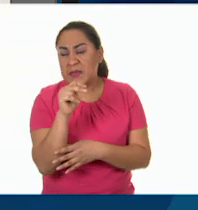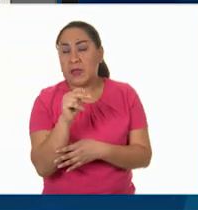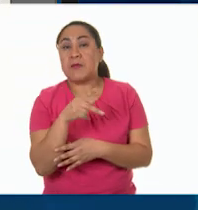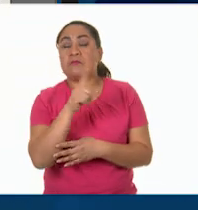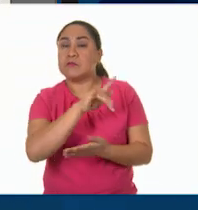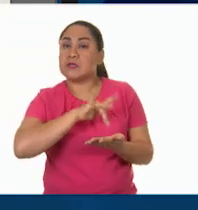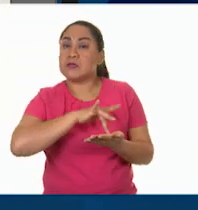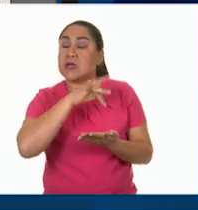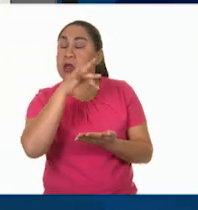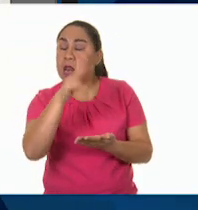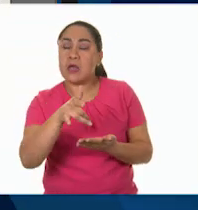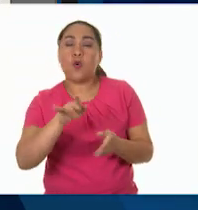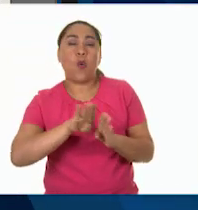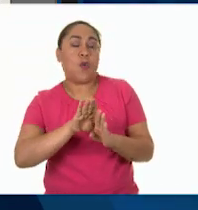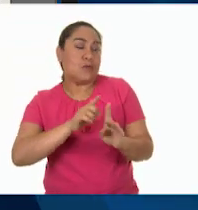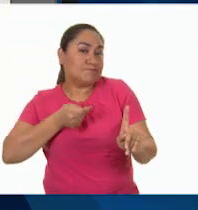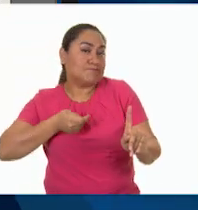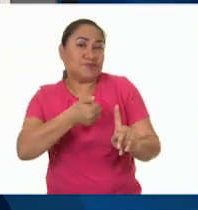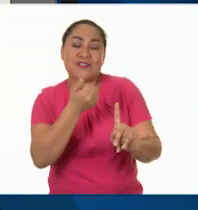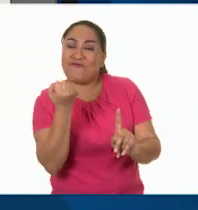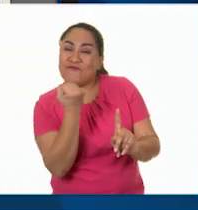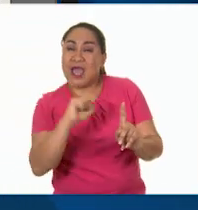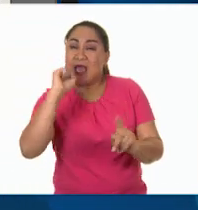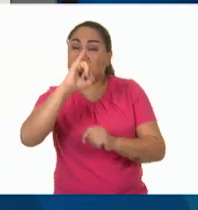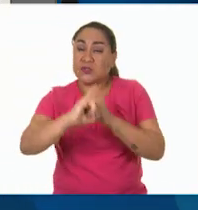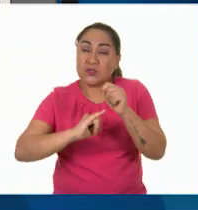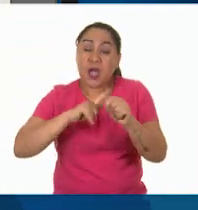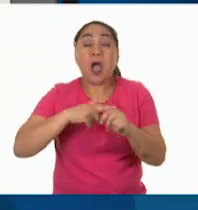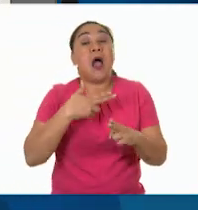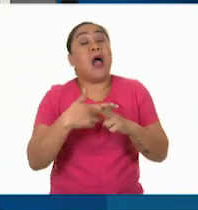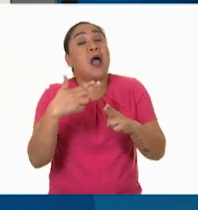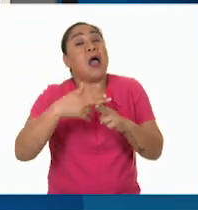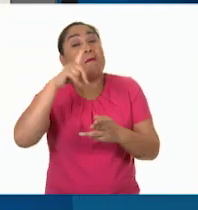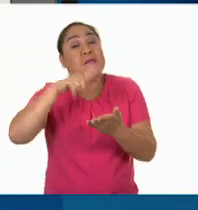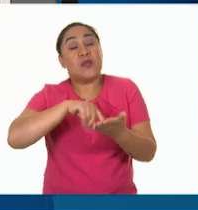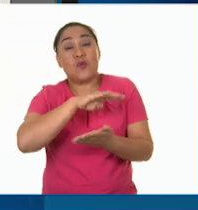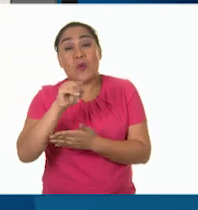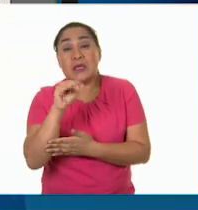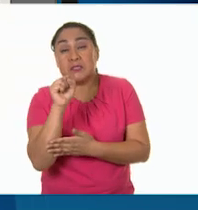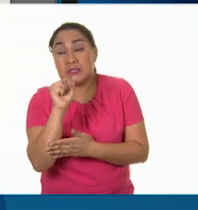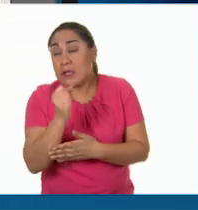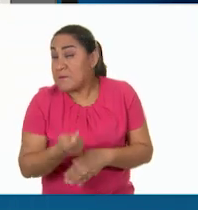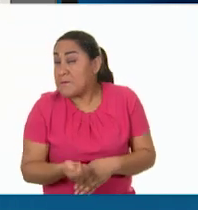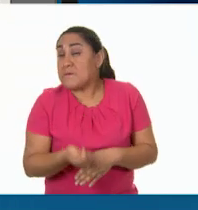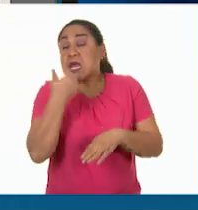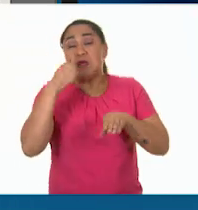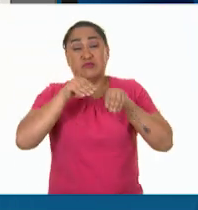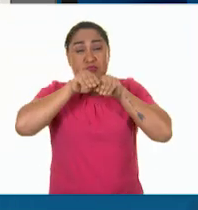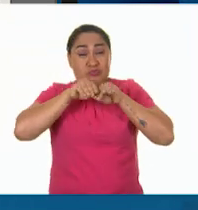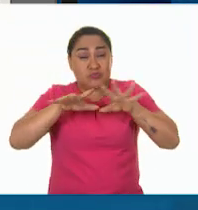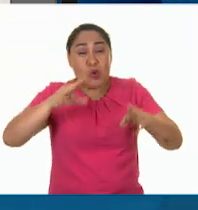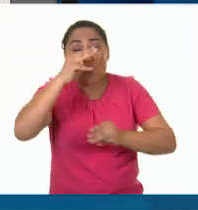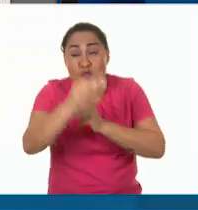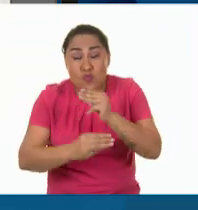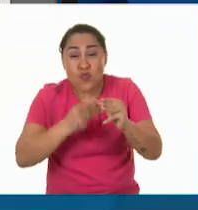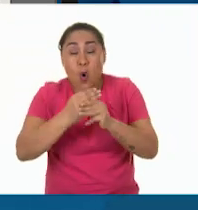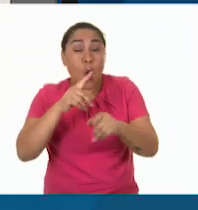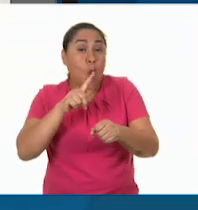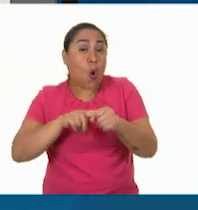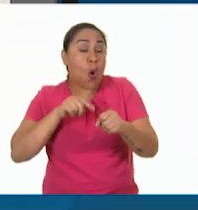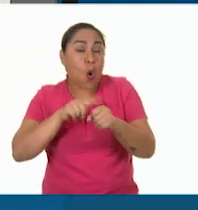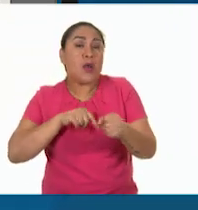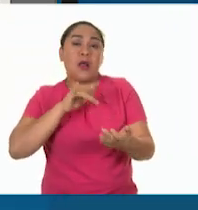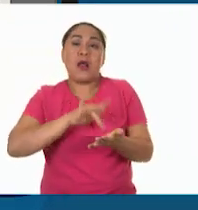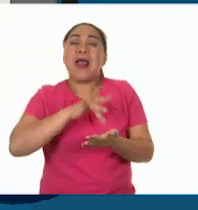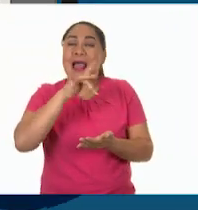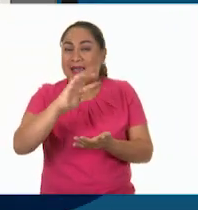éxito, el que le dio fama internacional, llegó hasta los años 60, cuando la primera transmisión mundial de televisión a color se hizo con